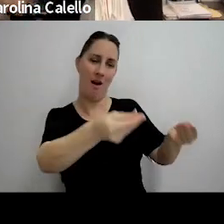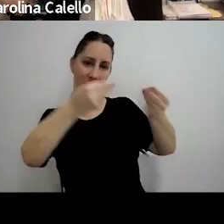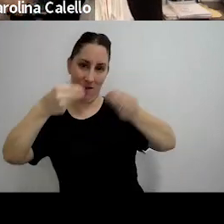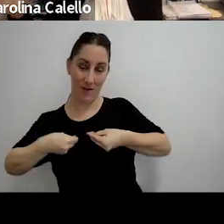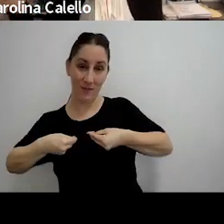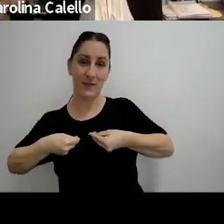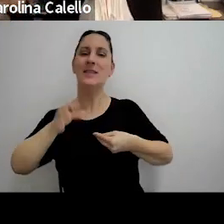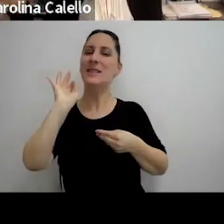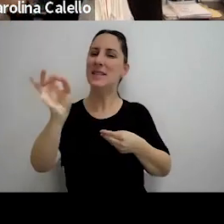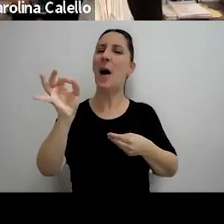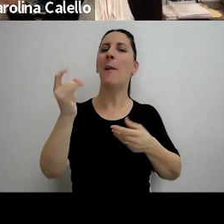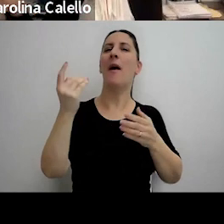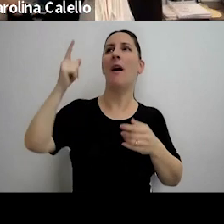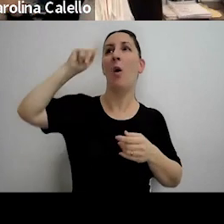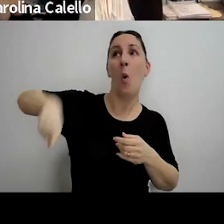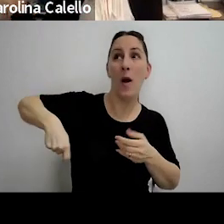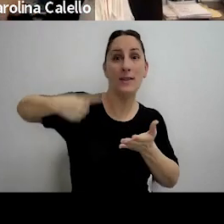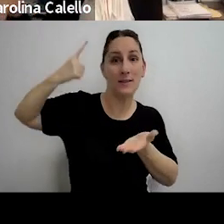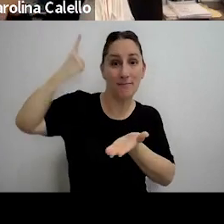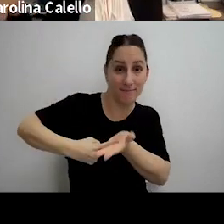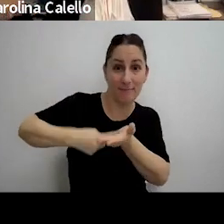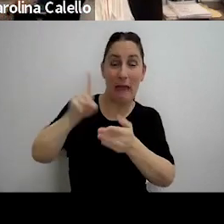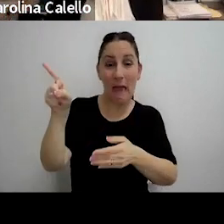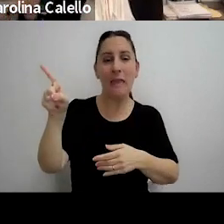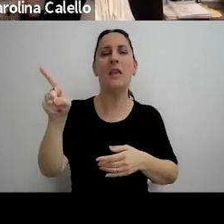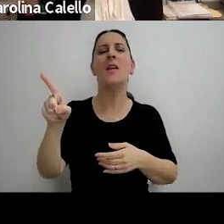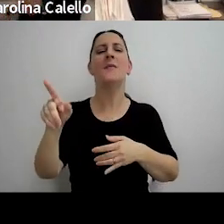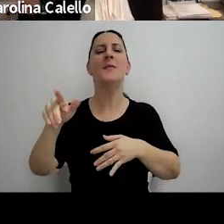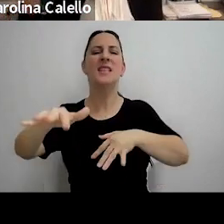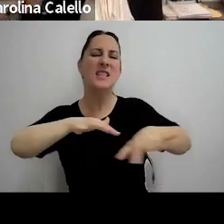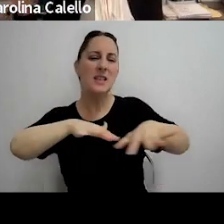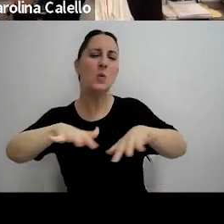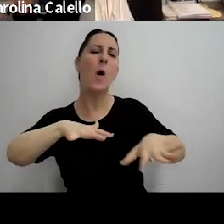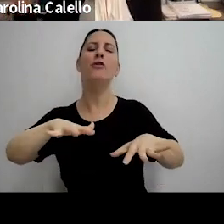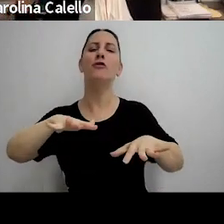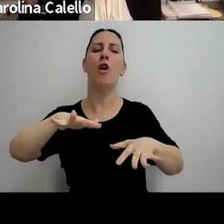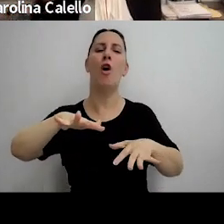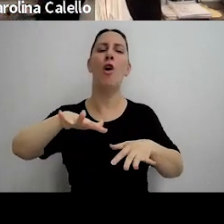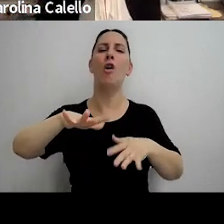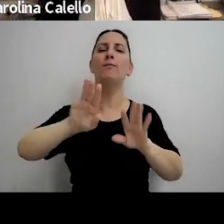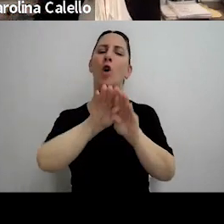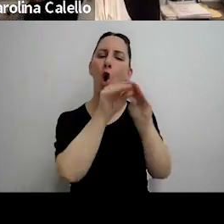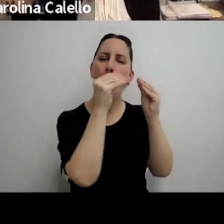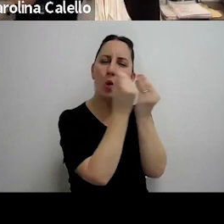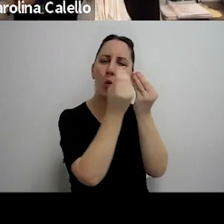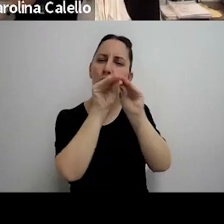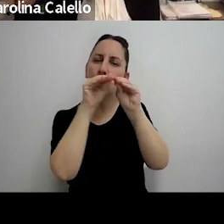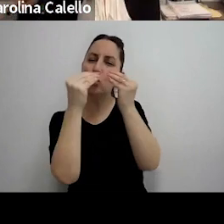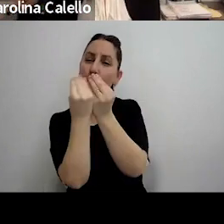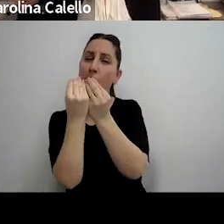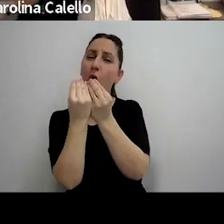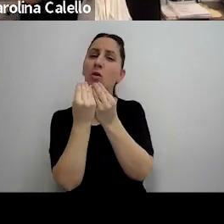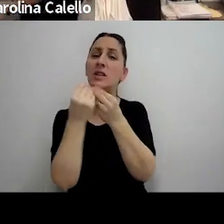acuerdo con la jurisprudencia también los hechos con relación las conclusiones con relación a las cuestiones